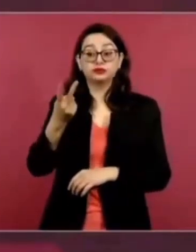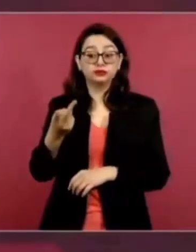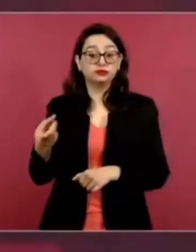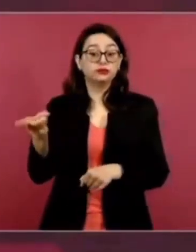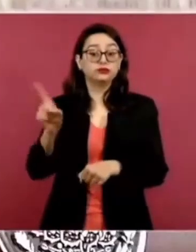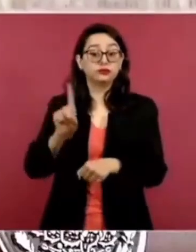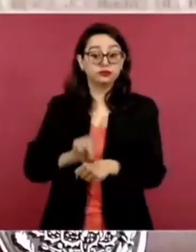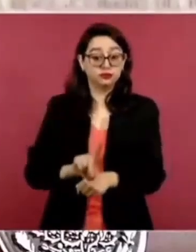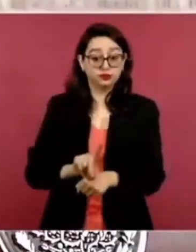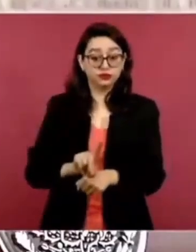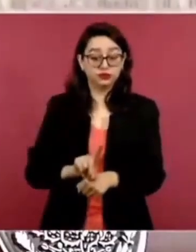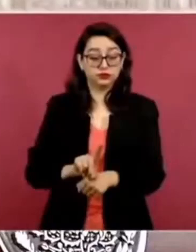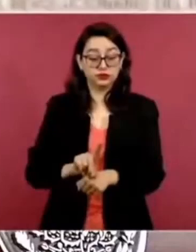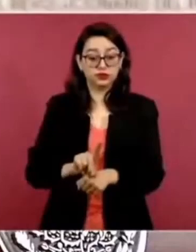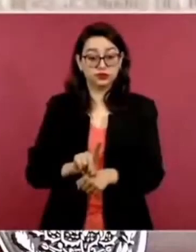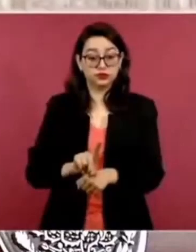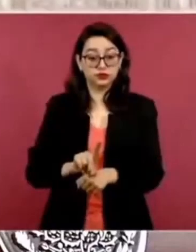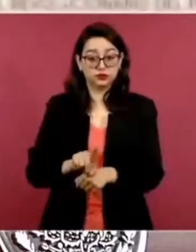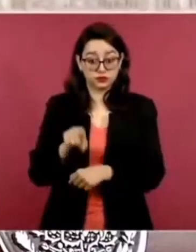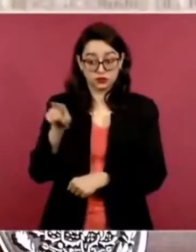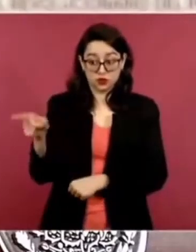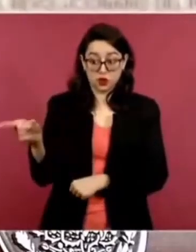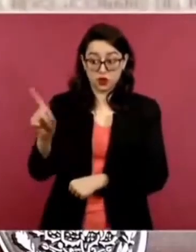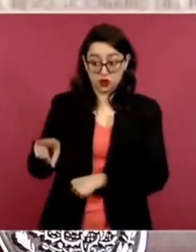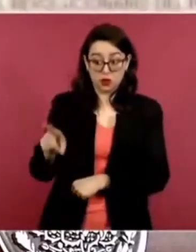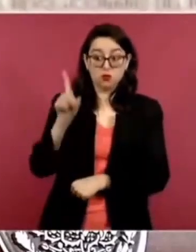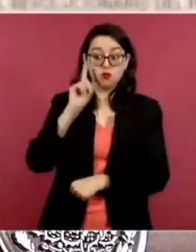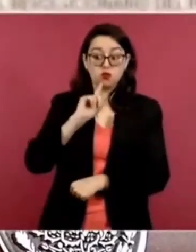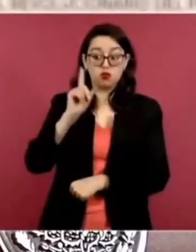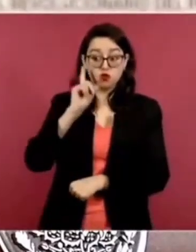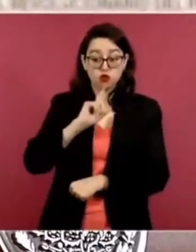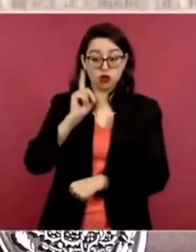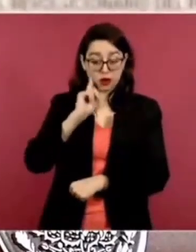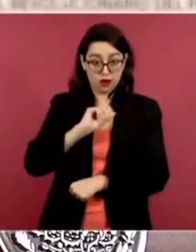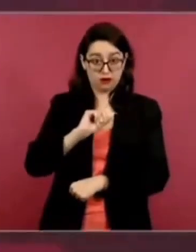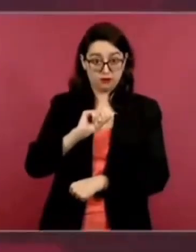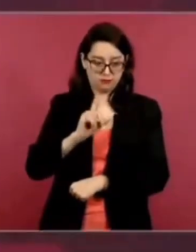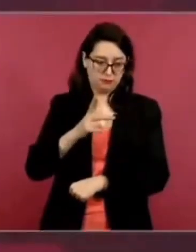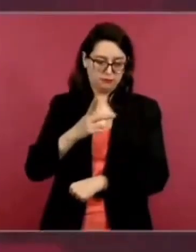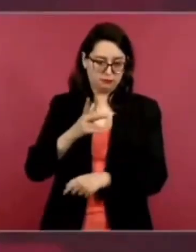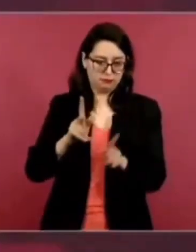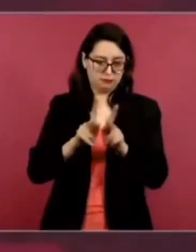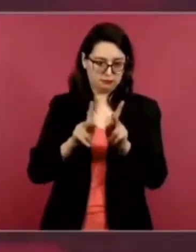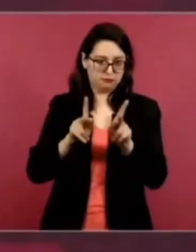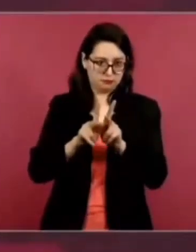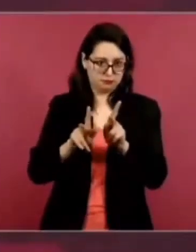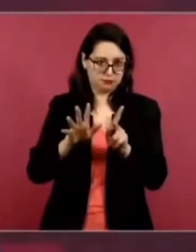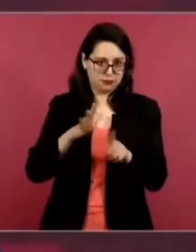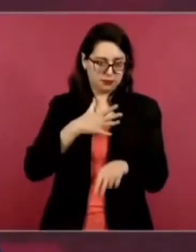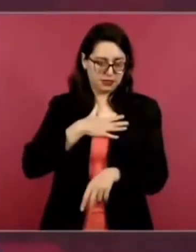De que ella podía